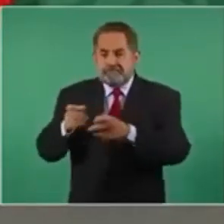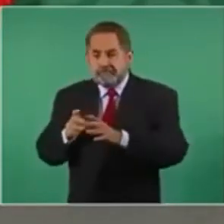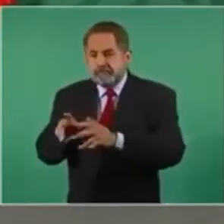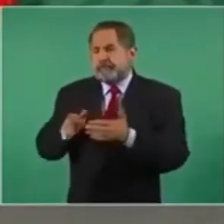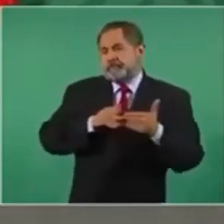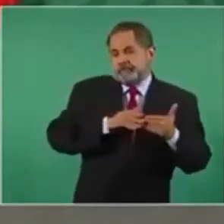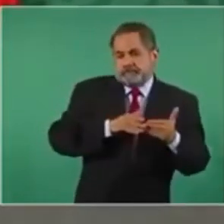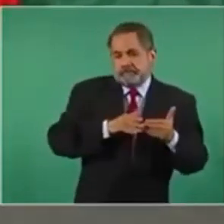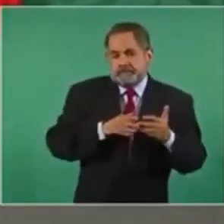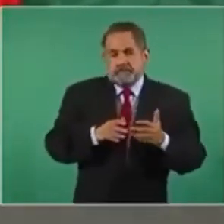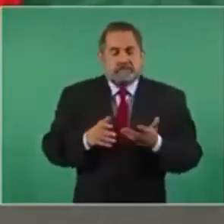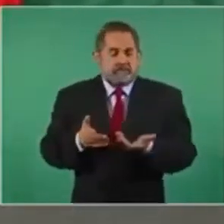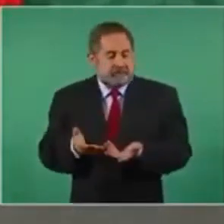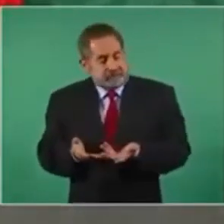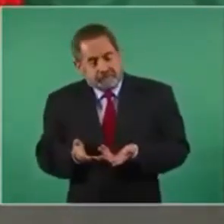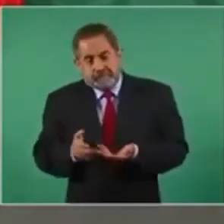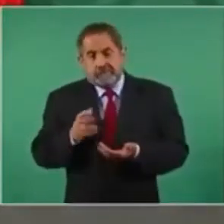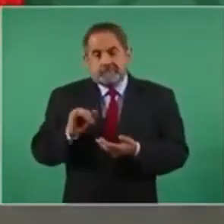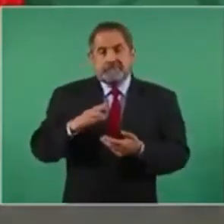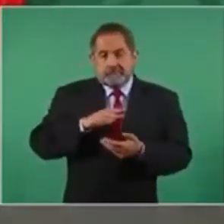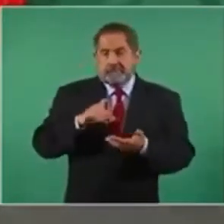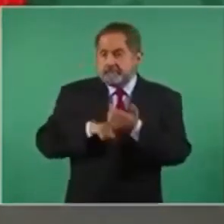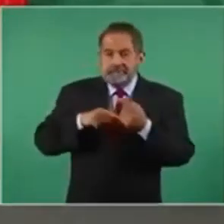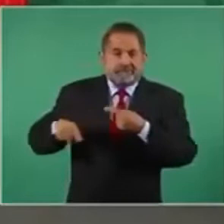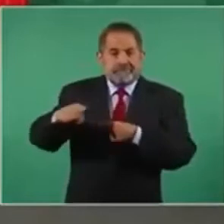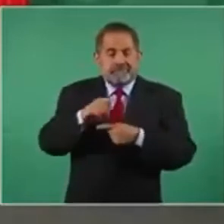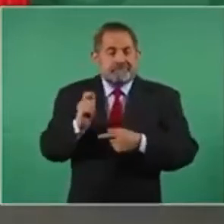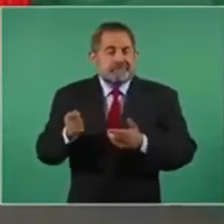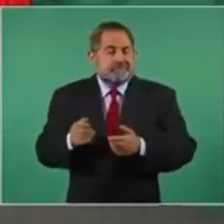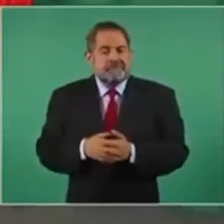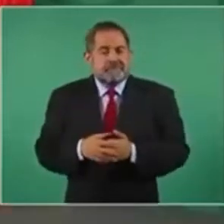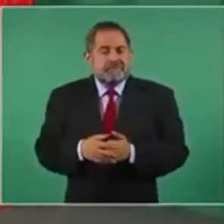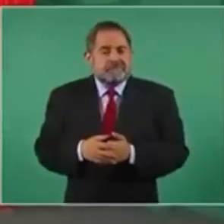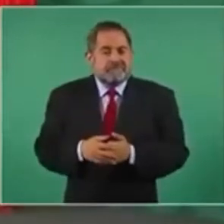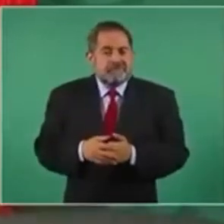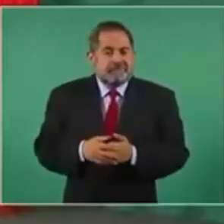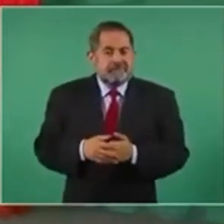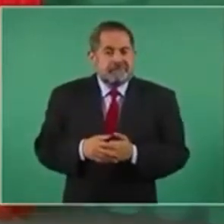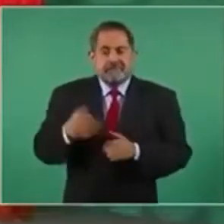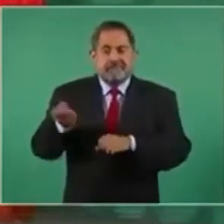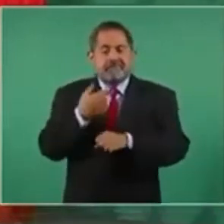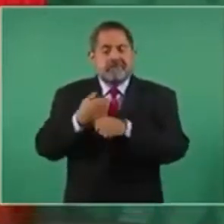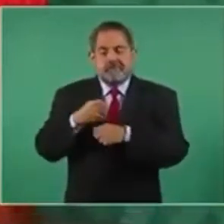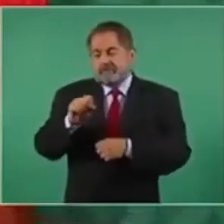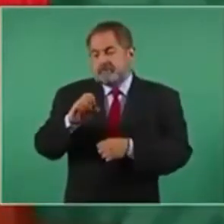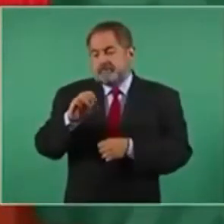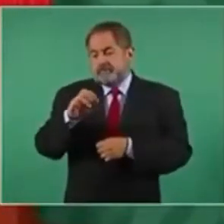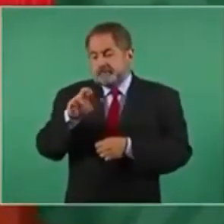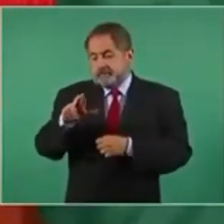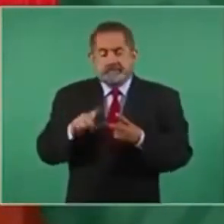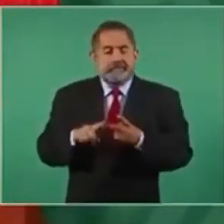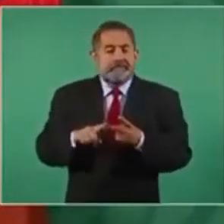frontera sur, sostuvo López Obrador, quien aprovechó para responder a las críticas que ha recibido por parte de la oposición, tras la reciente